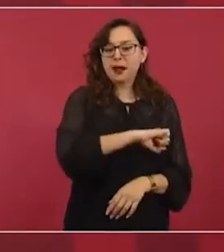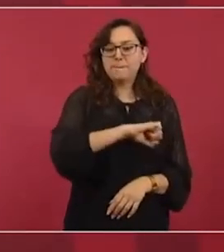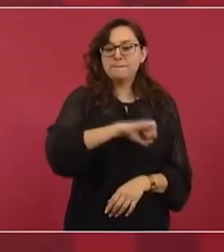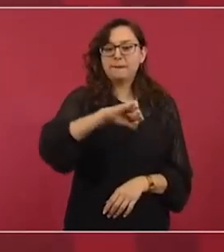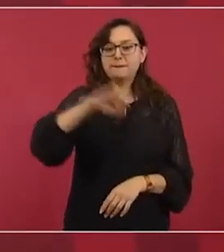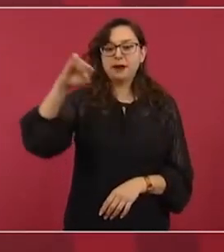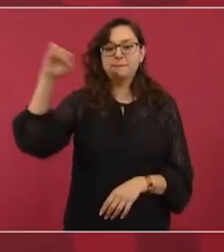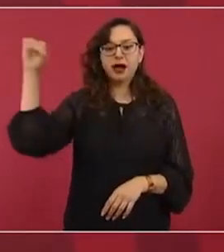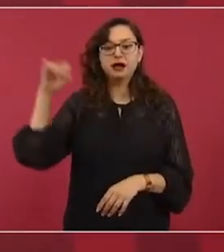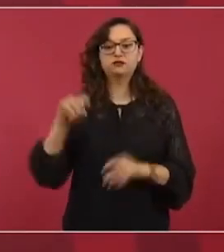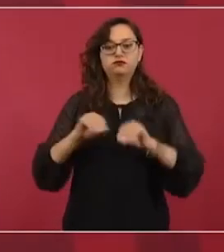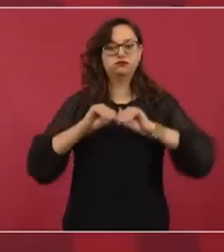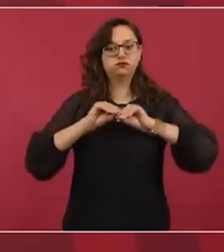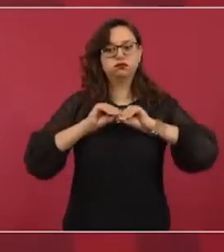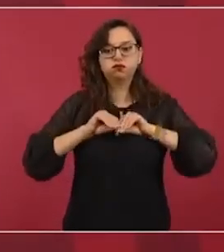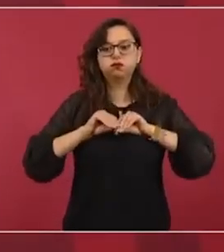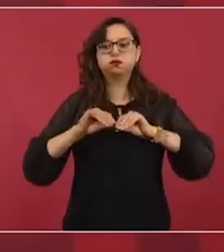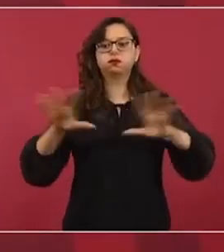mundial.